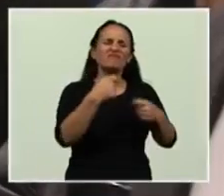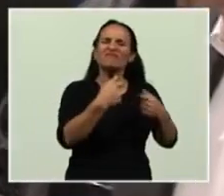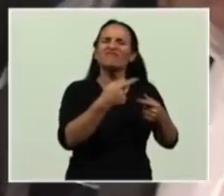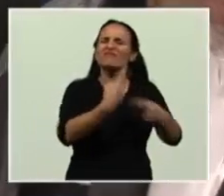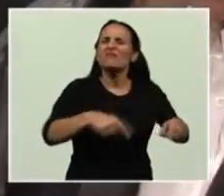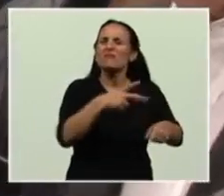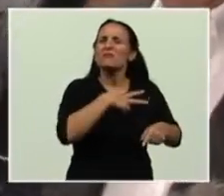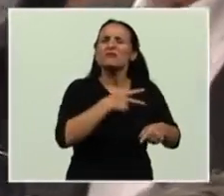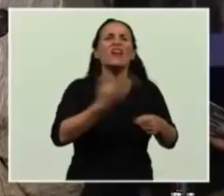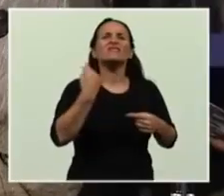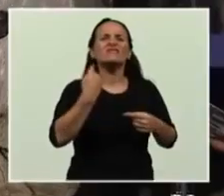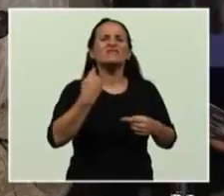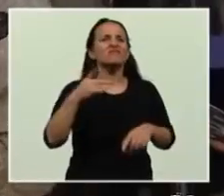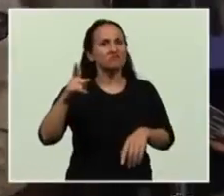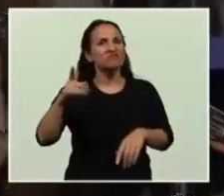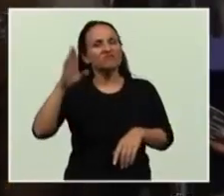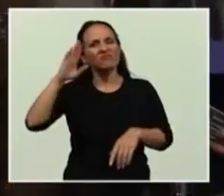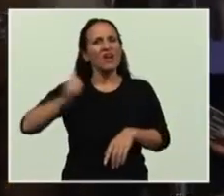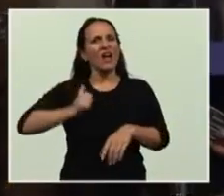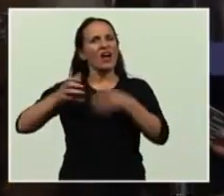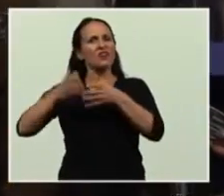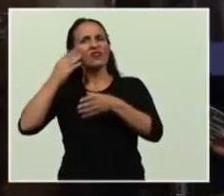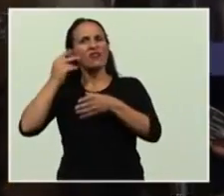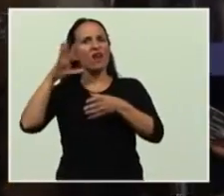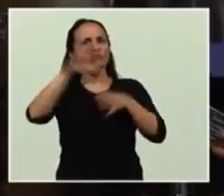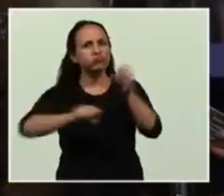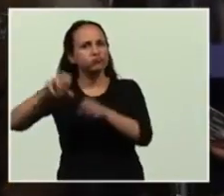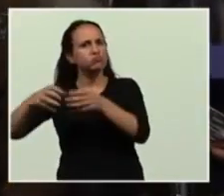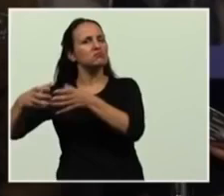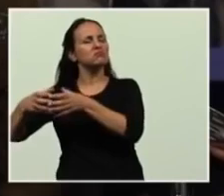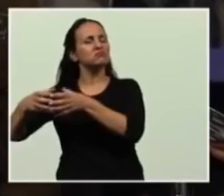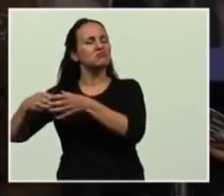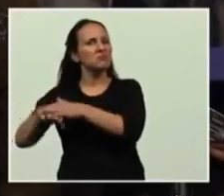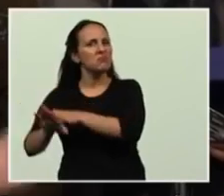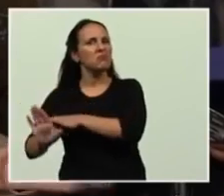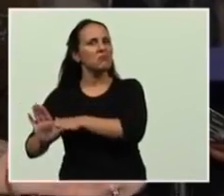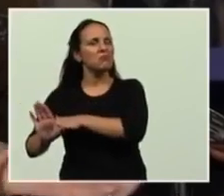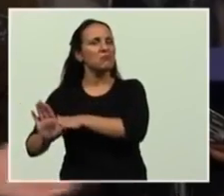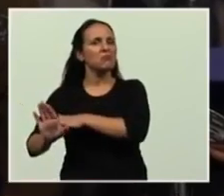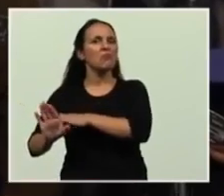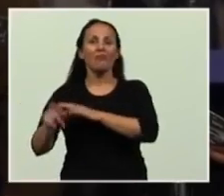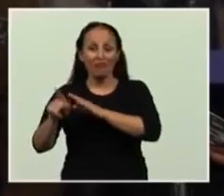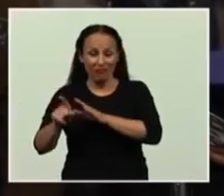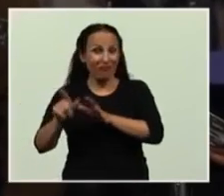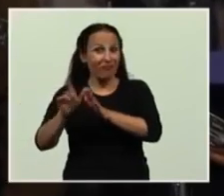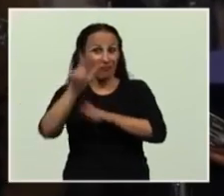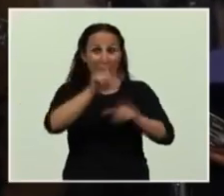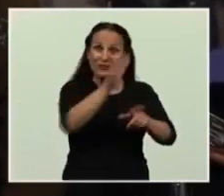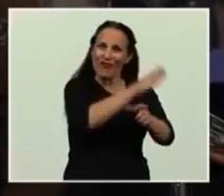capturadas por el ejército inglés y en las que transcribían